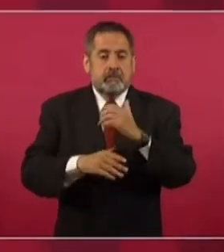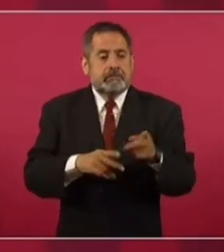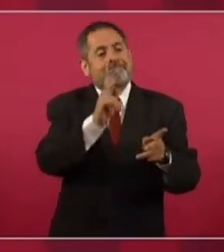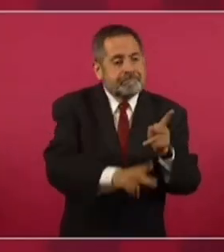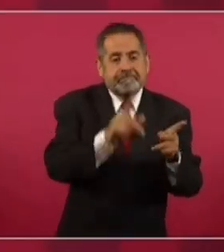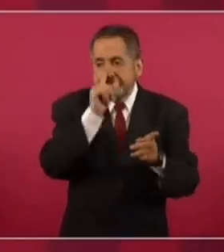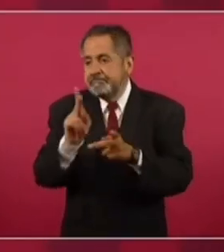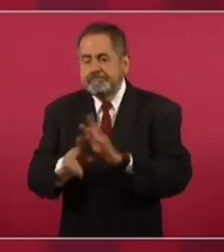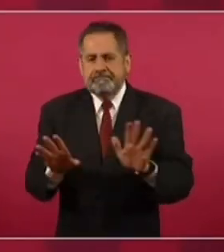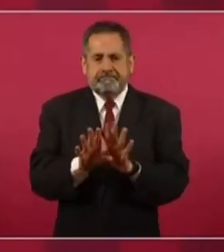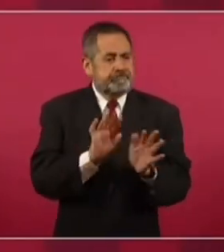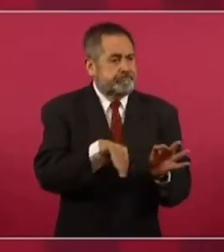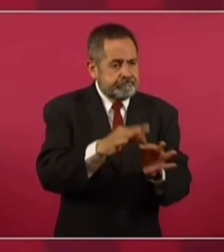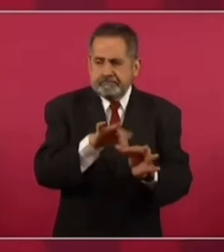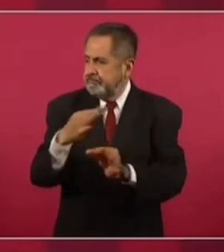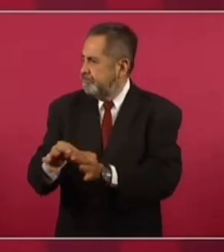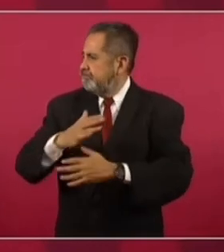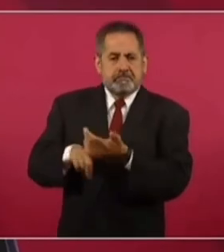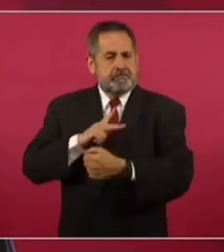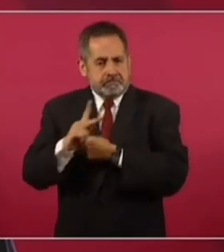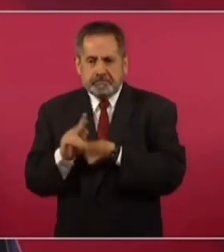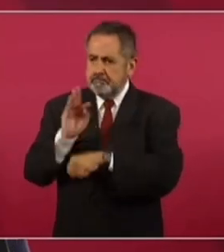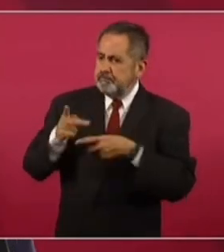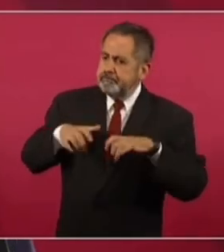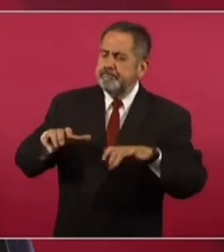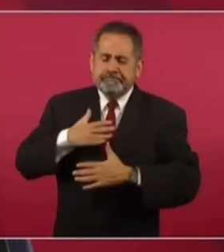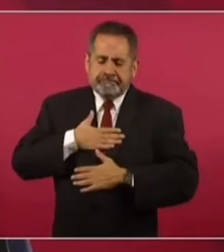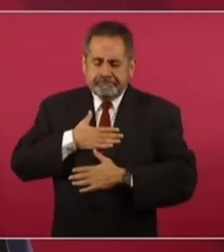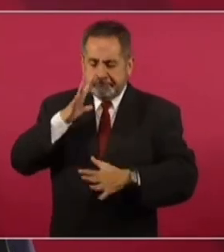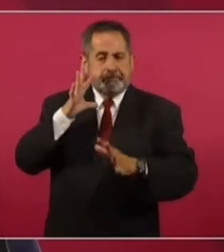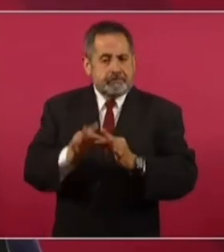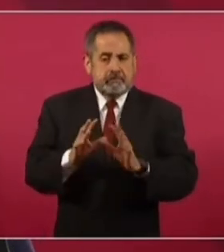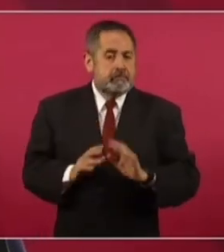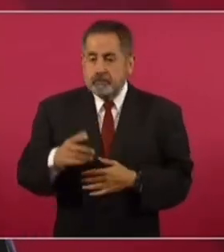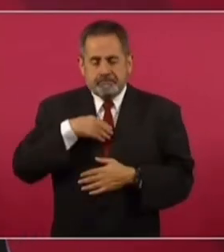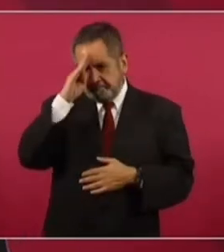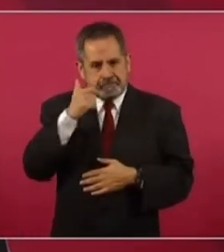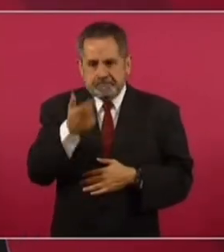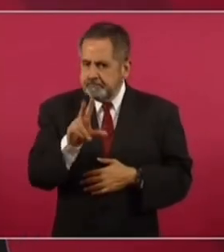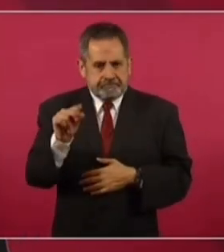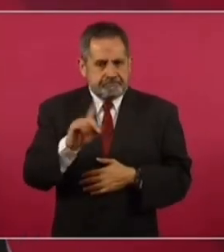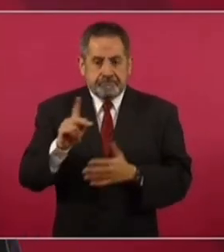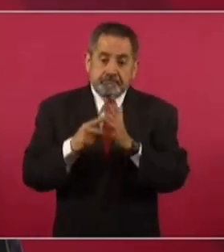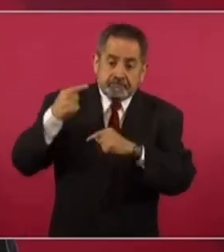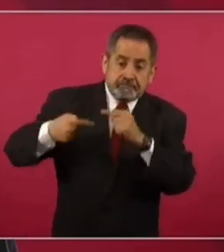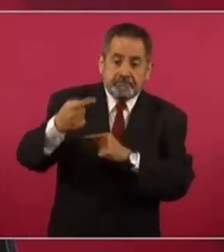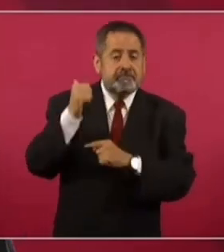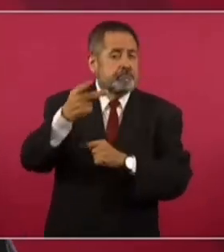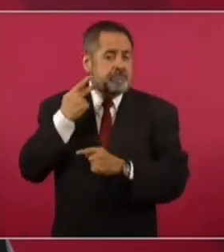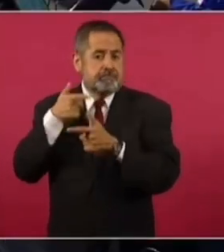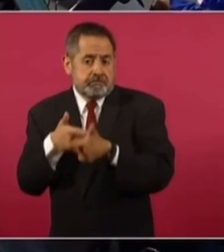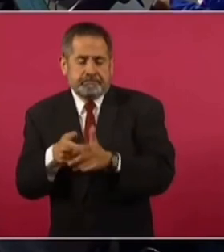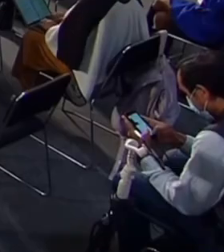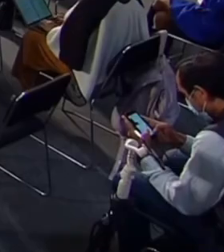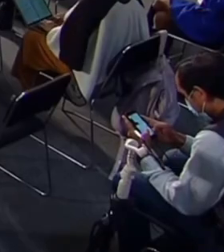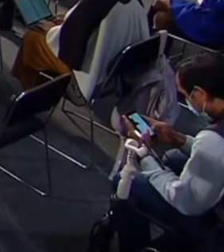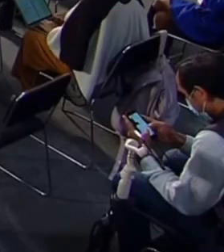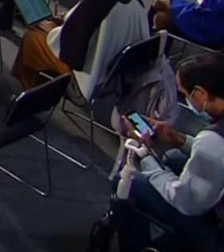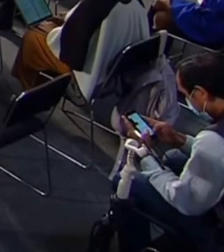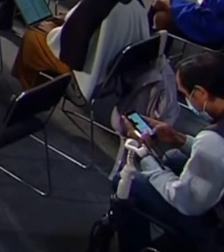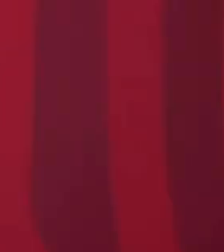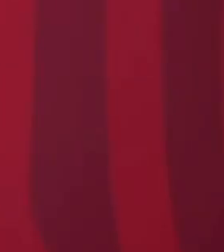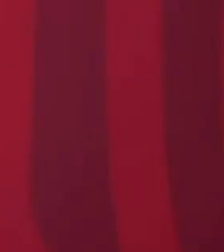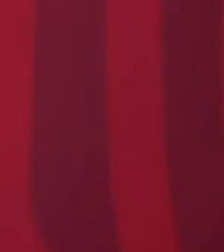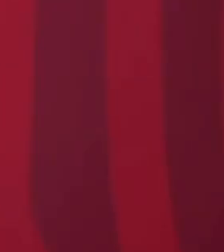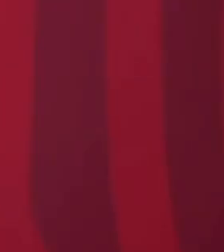que no quede nada pendiente, me pueda yo ir con mi conciencia tranquila y no pienso continuar en la política. Voy